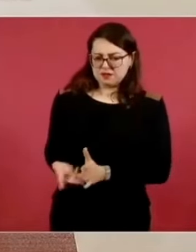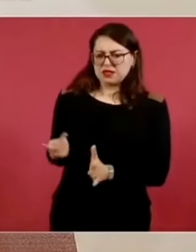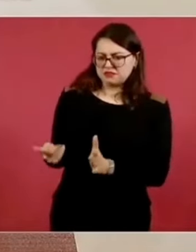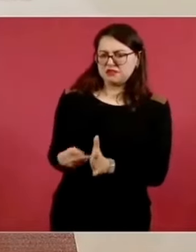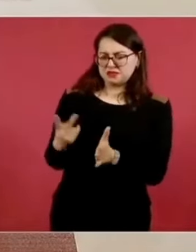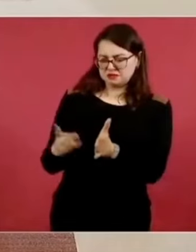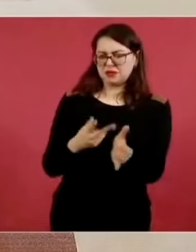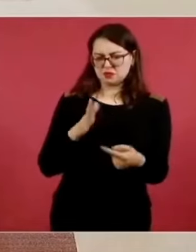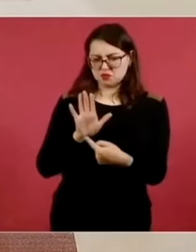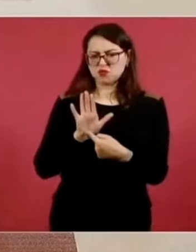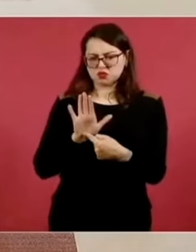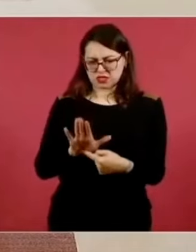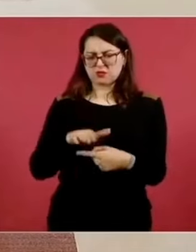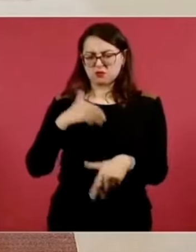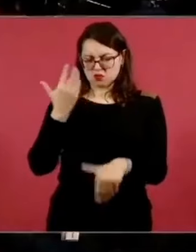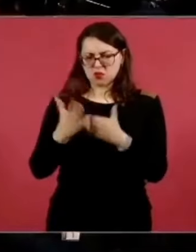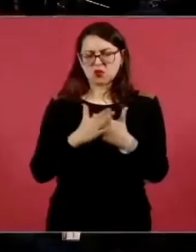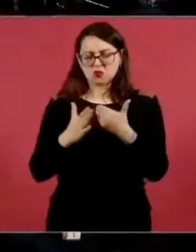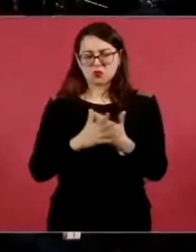saber si los van a... aquí se trata. Gracias. Gracias. Gracias.